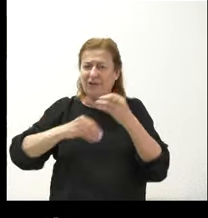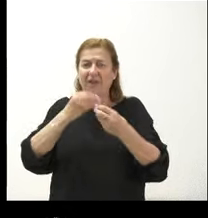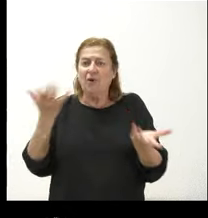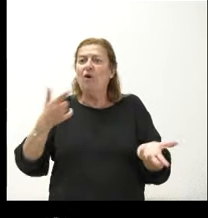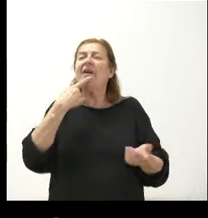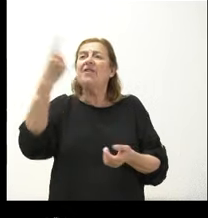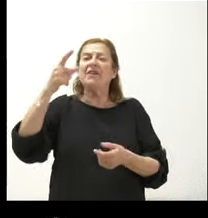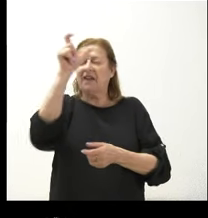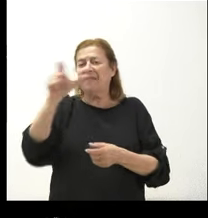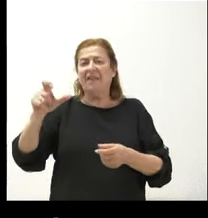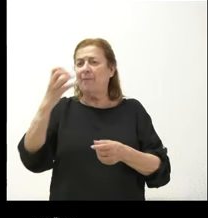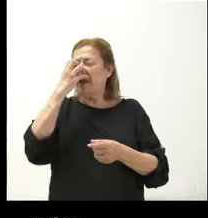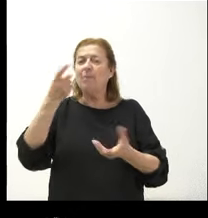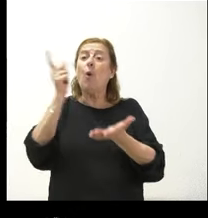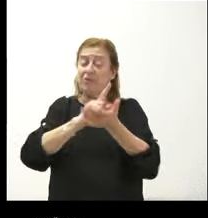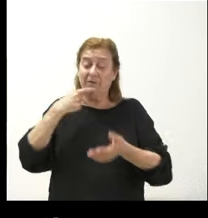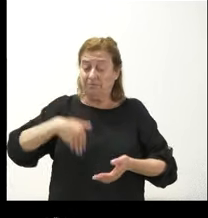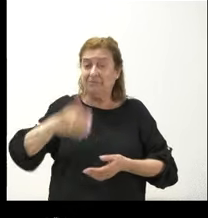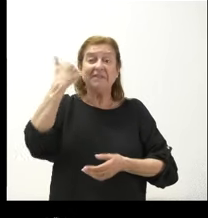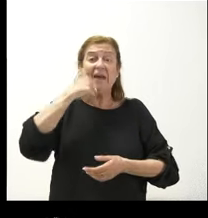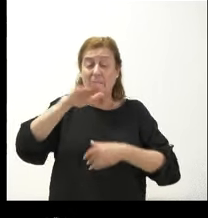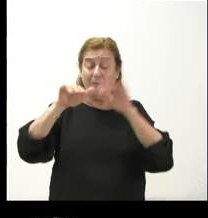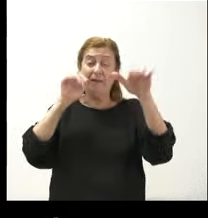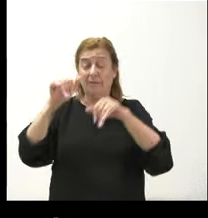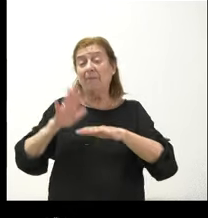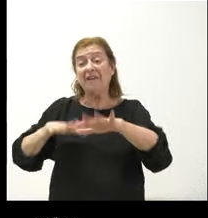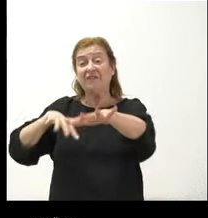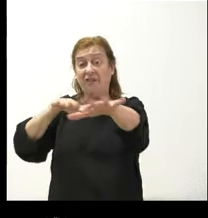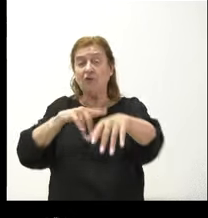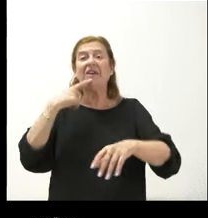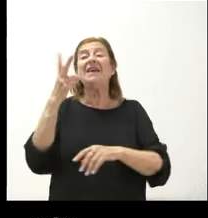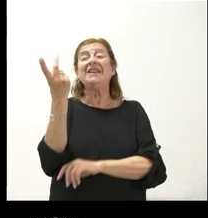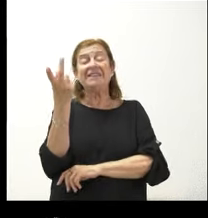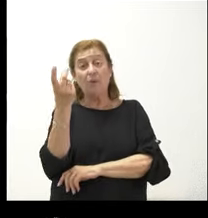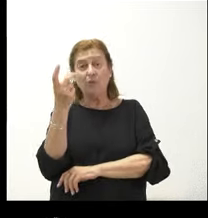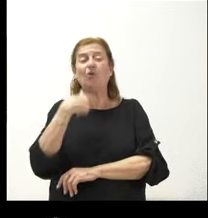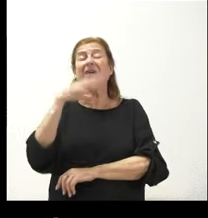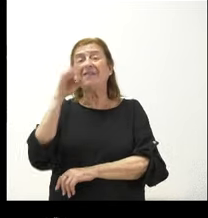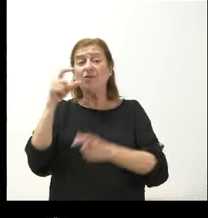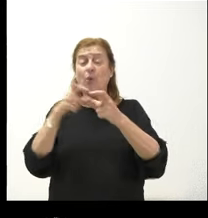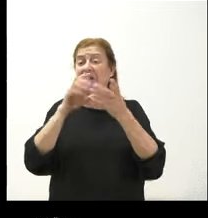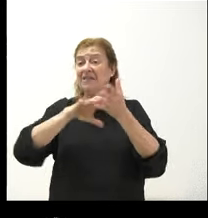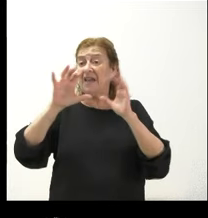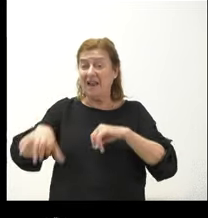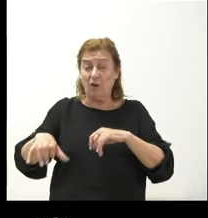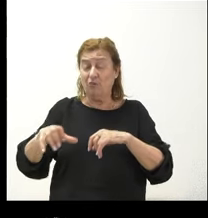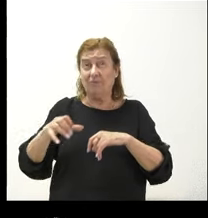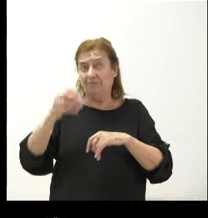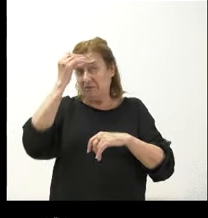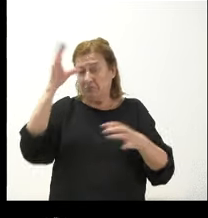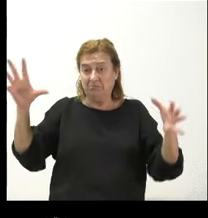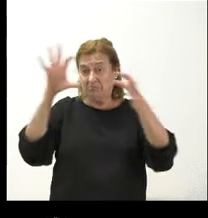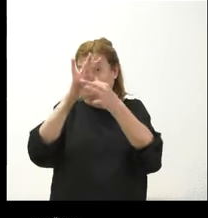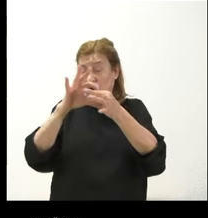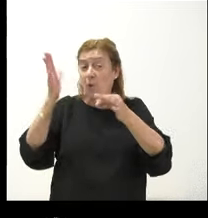ciudadanía de Medina del Campo que ha vuelto a convocar esta manifestación. Y en segundo lugar, entiendo que la Junta no tiene competencias en este asunto, pero